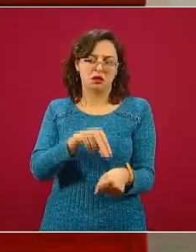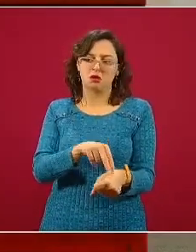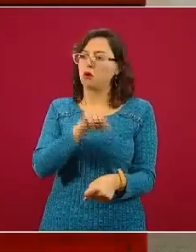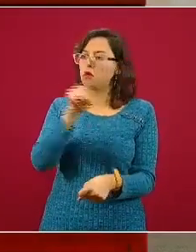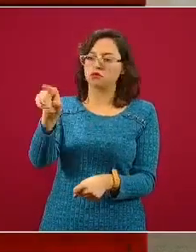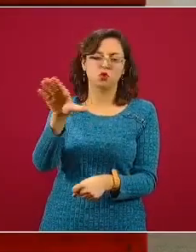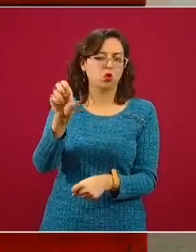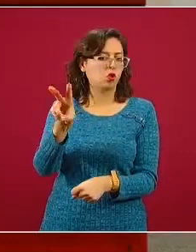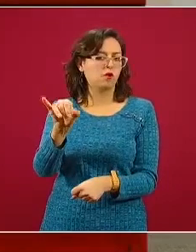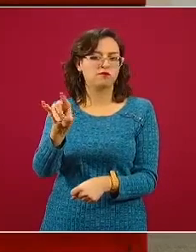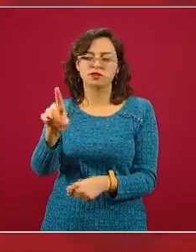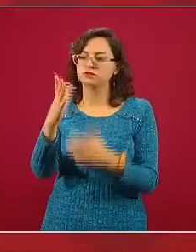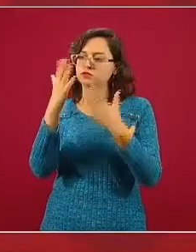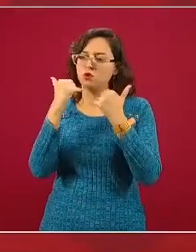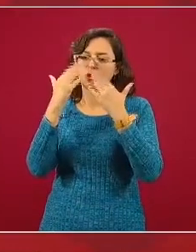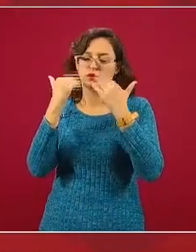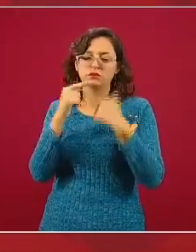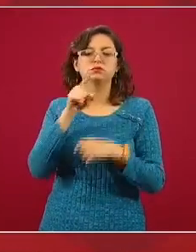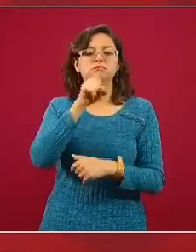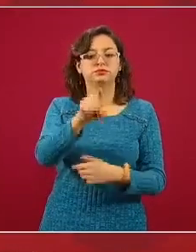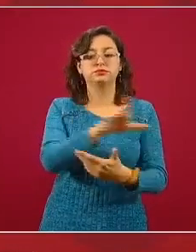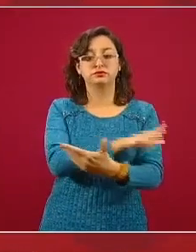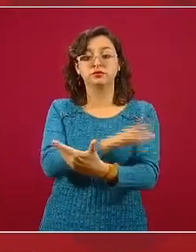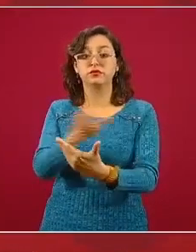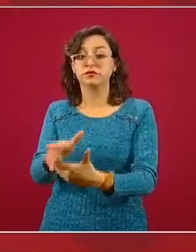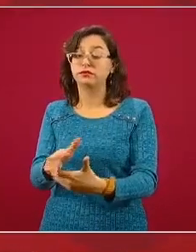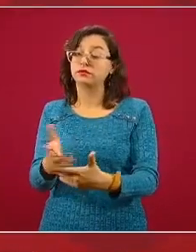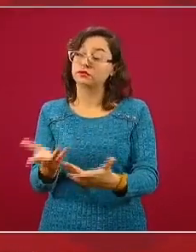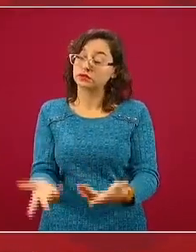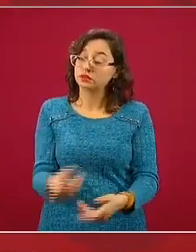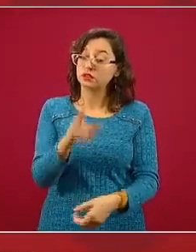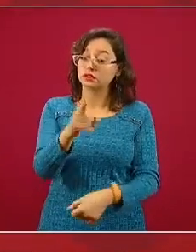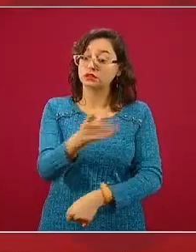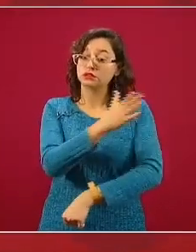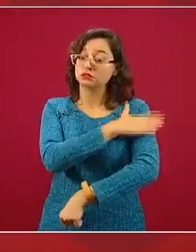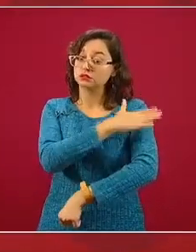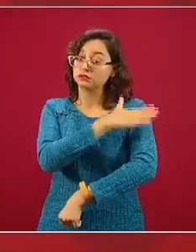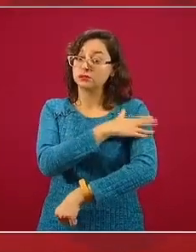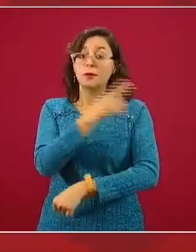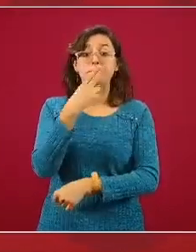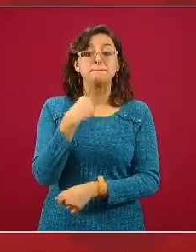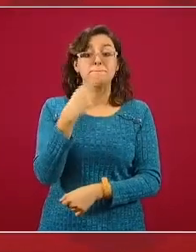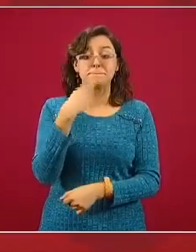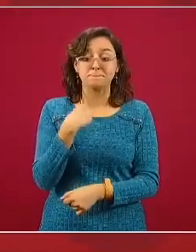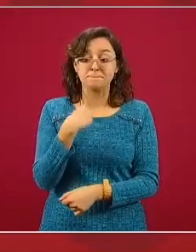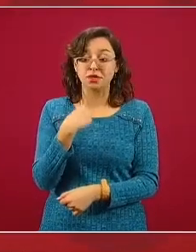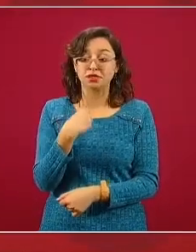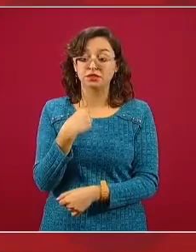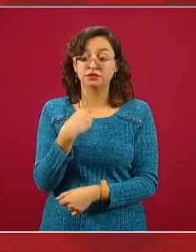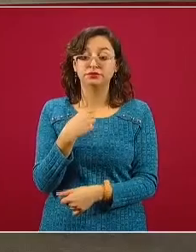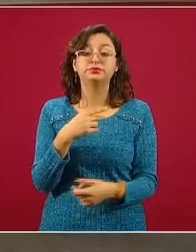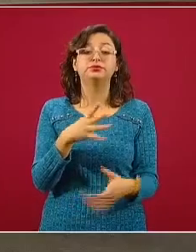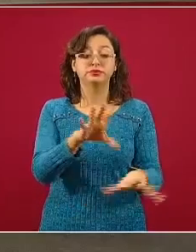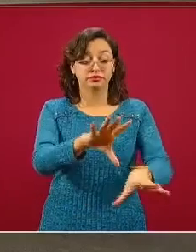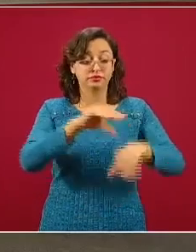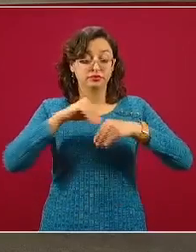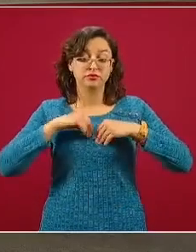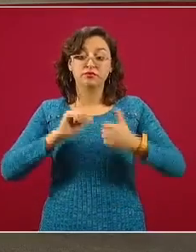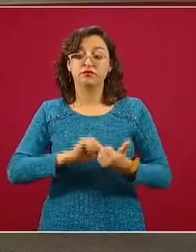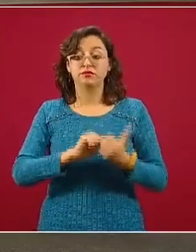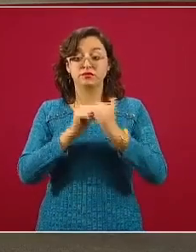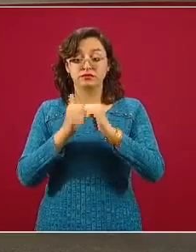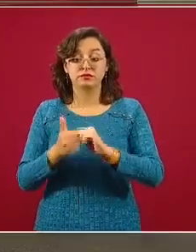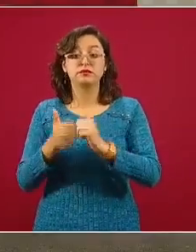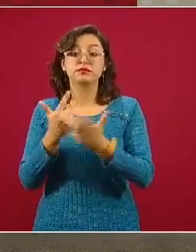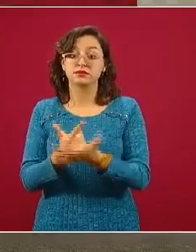que no son COVID. Tenga en cuenta que usted, por tener hipertensión y diabetes, tiene riesgo de complicaciones. Y